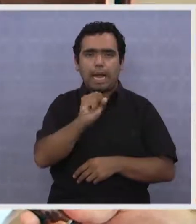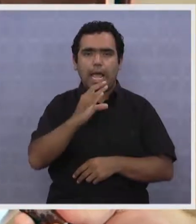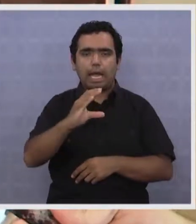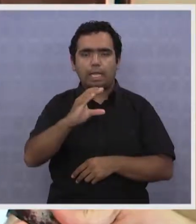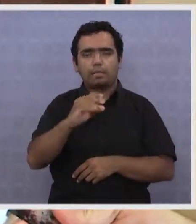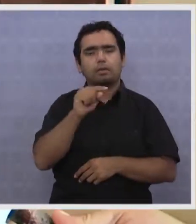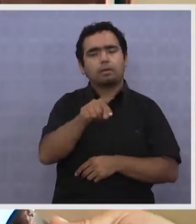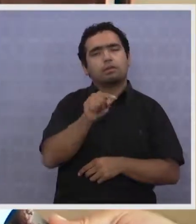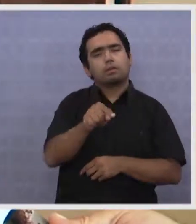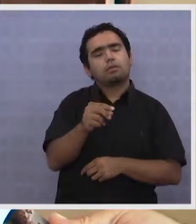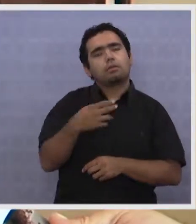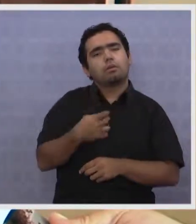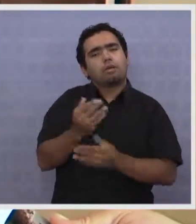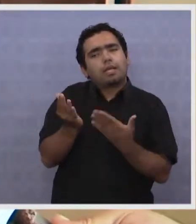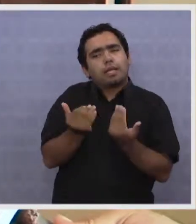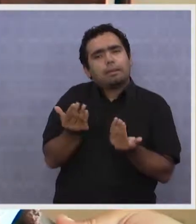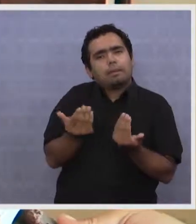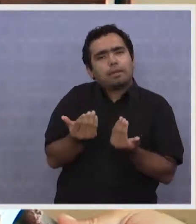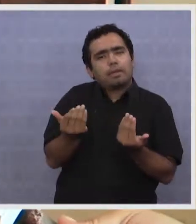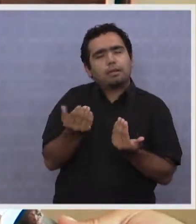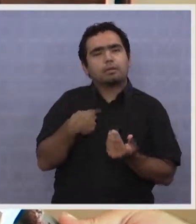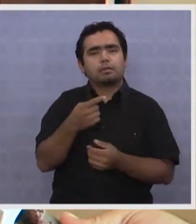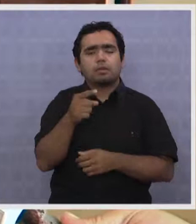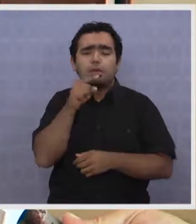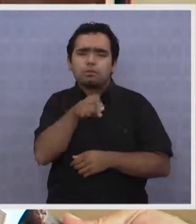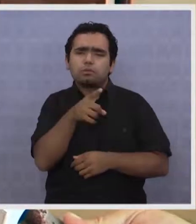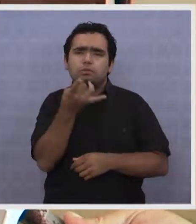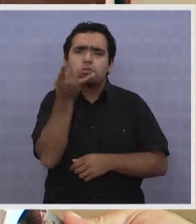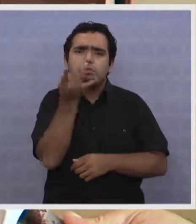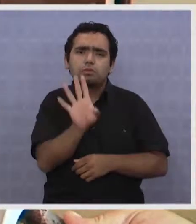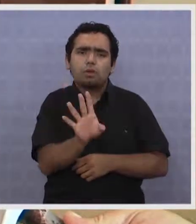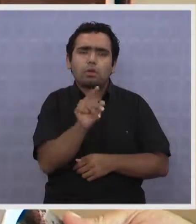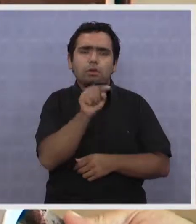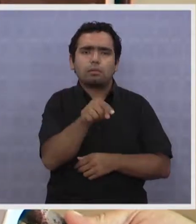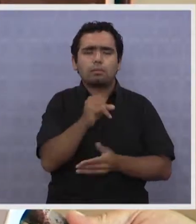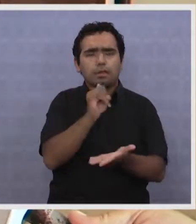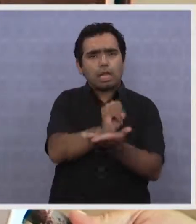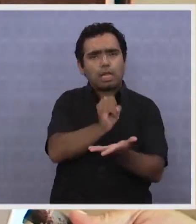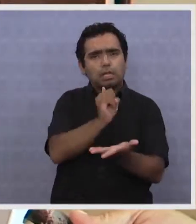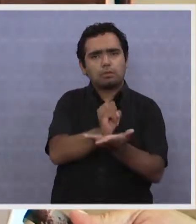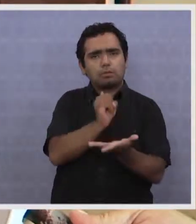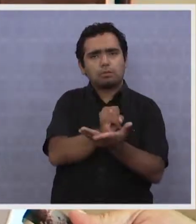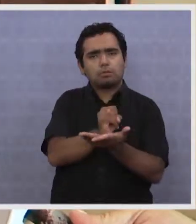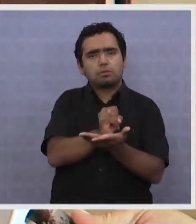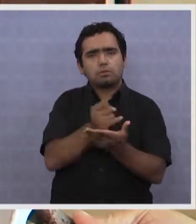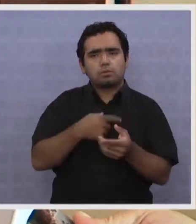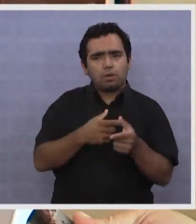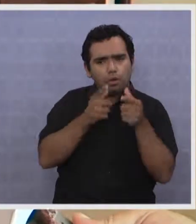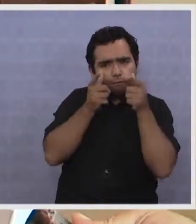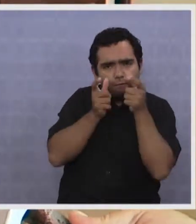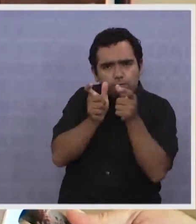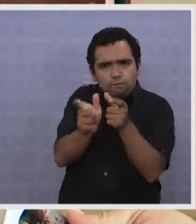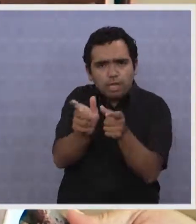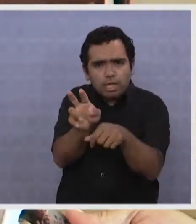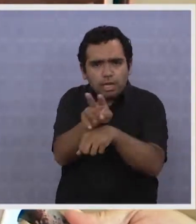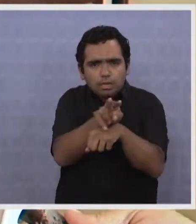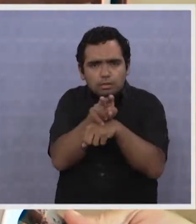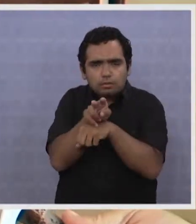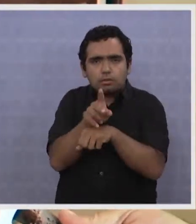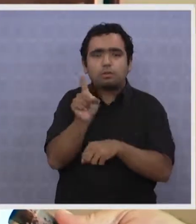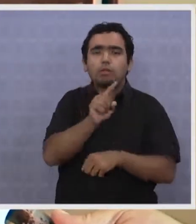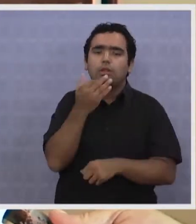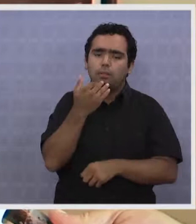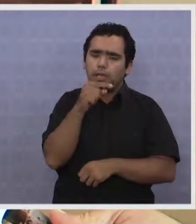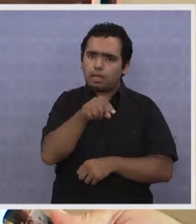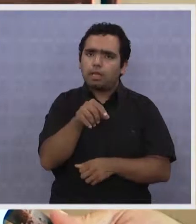grandes esperanzas del CERNAC era que el CERNAC no fuera simplemente una institución de fiscalización,